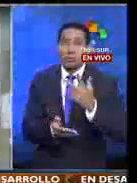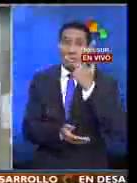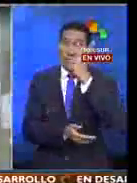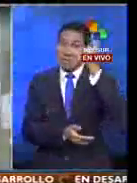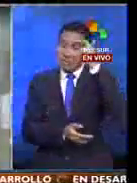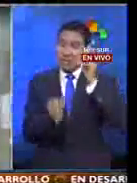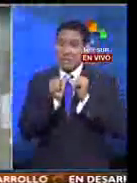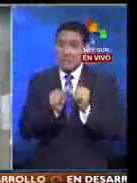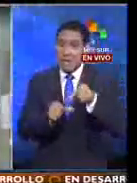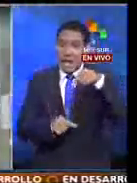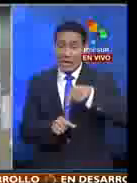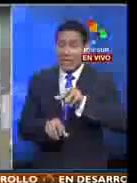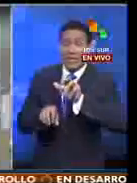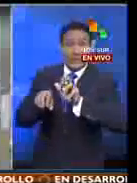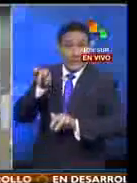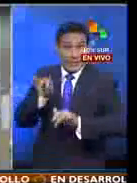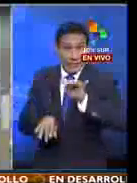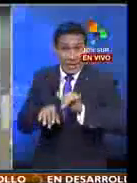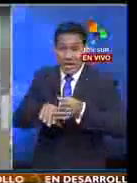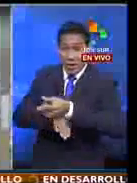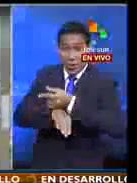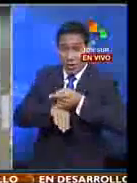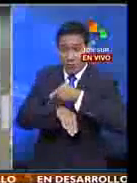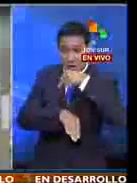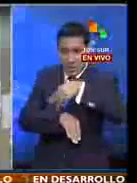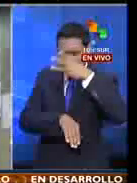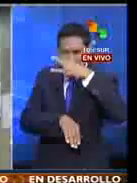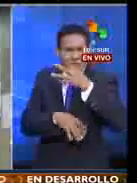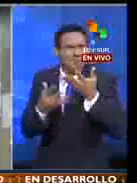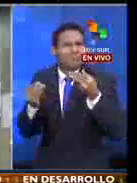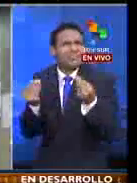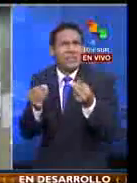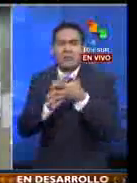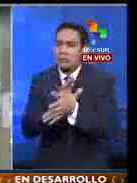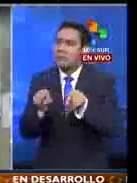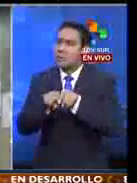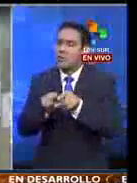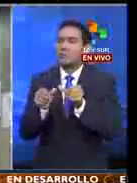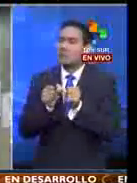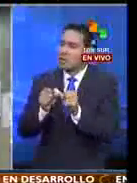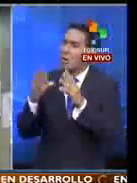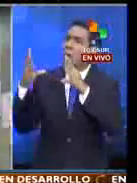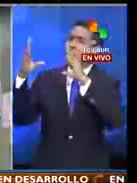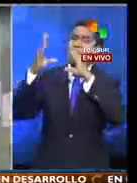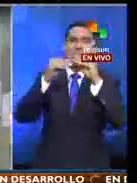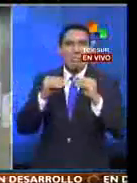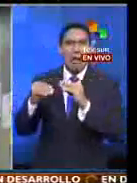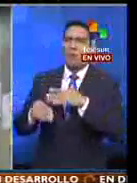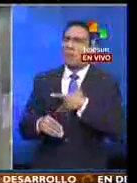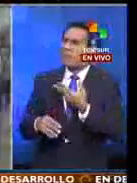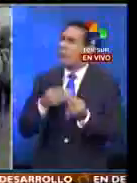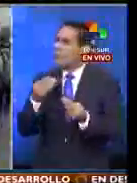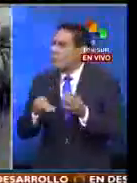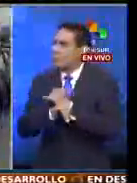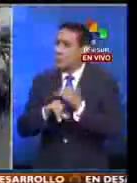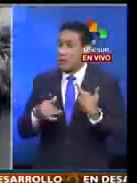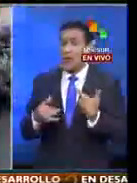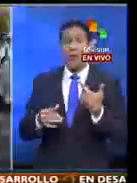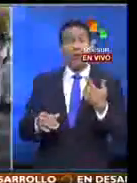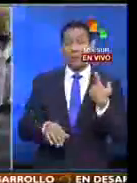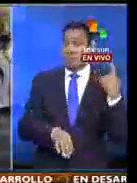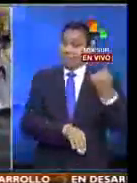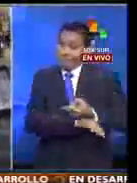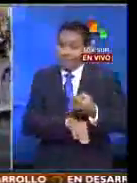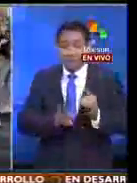consecutivo en la Secretaría de Gobernación, para continuar con el diálogo y las negociaciones que los obligaron a